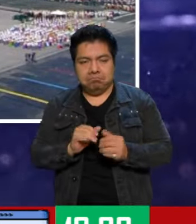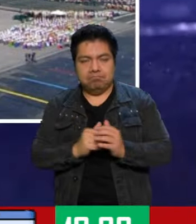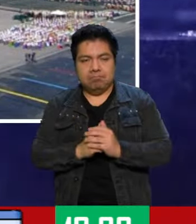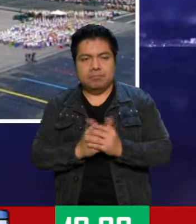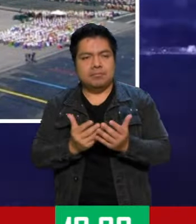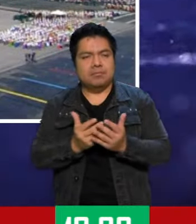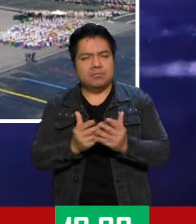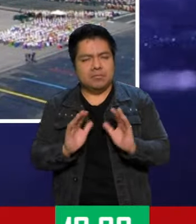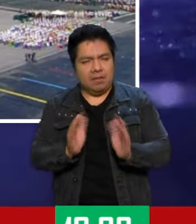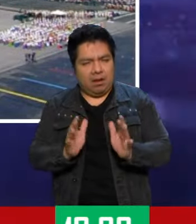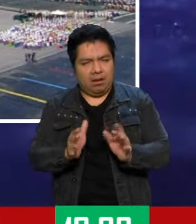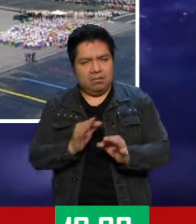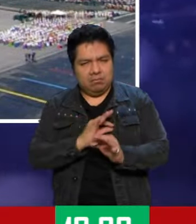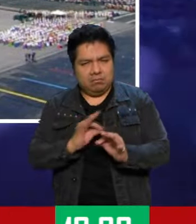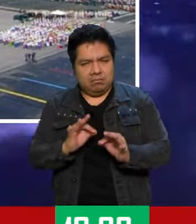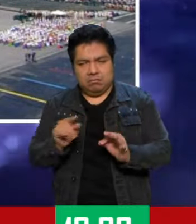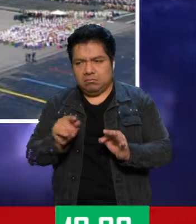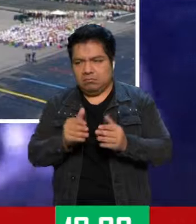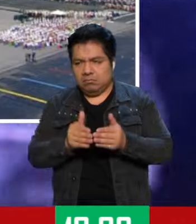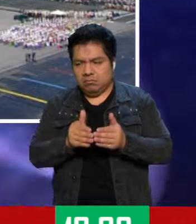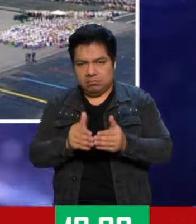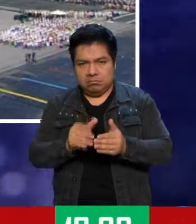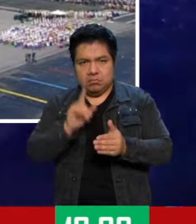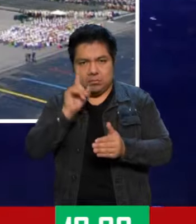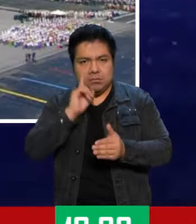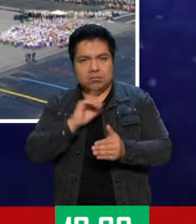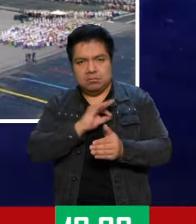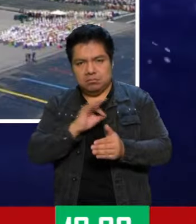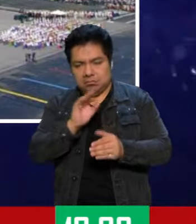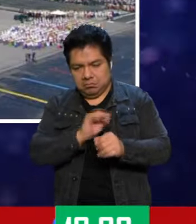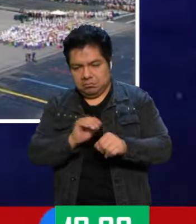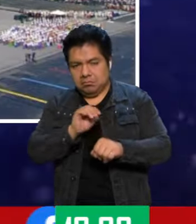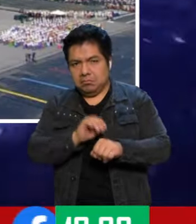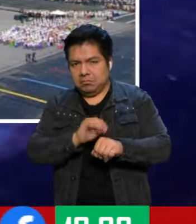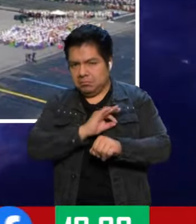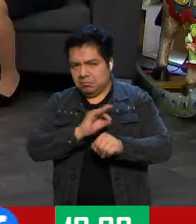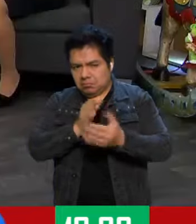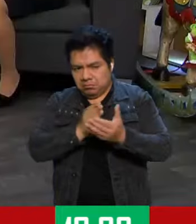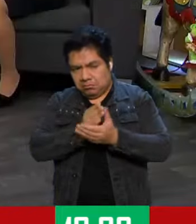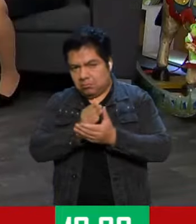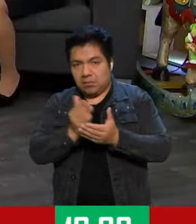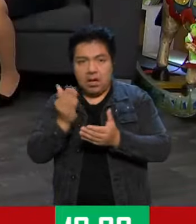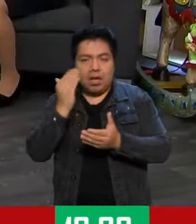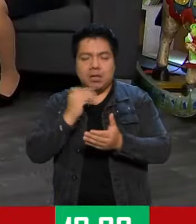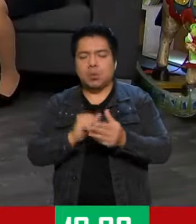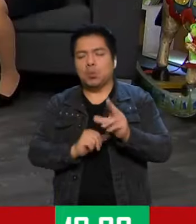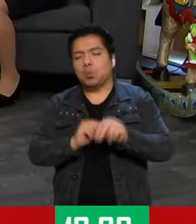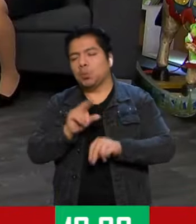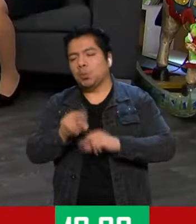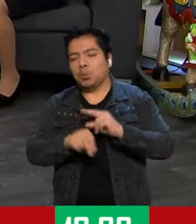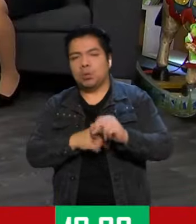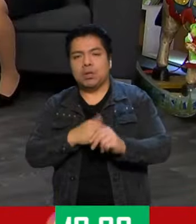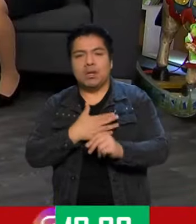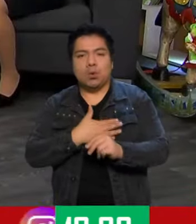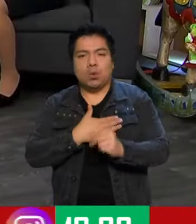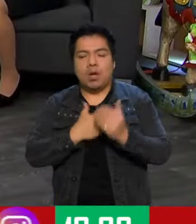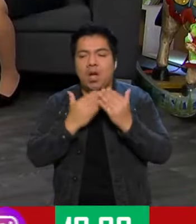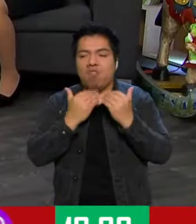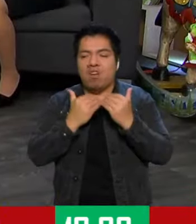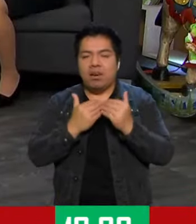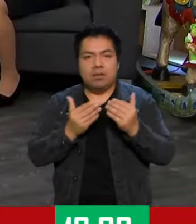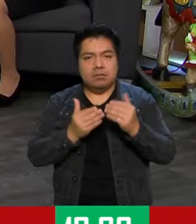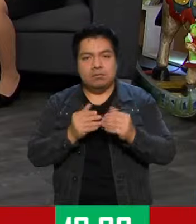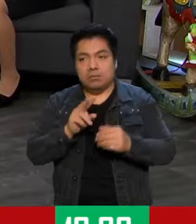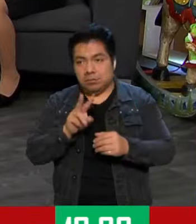Oigan, pueden subir a los barcos las mujeres y entrarle, porque antes decían es que no hay baños para mujeres. No, pero no,